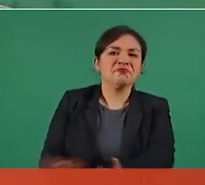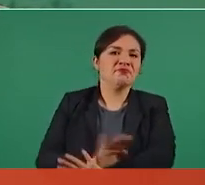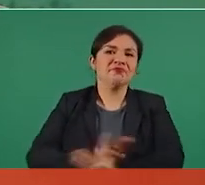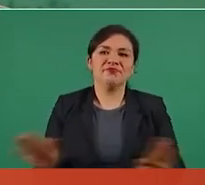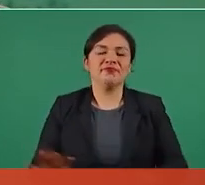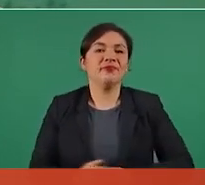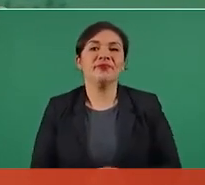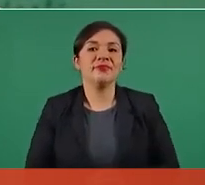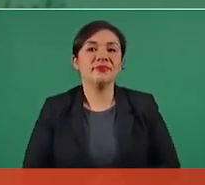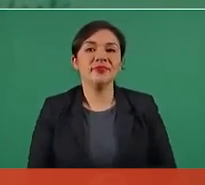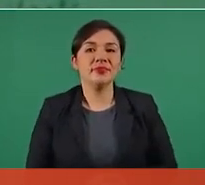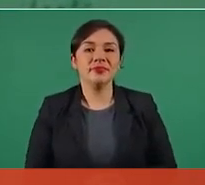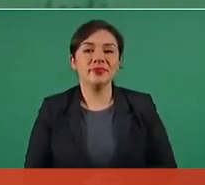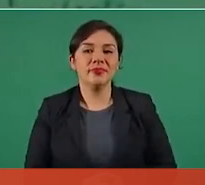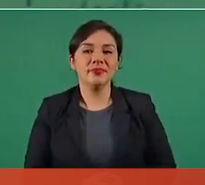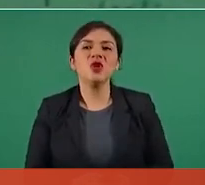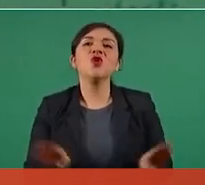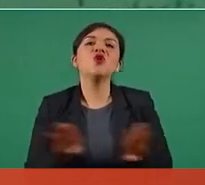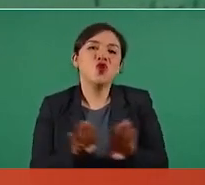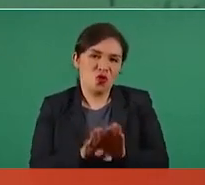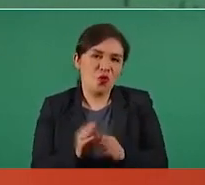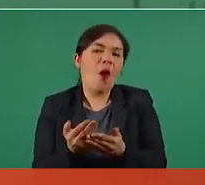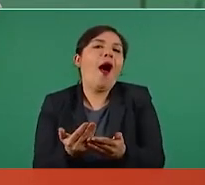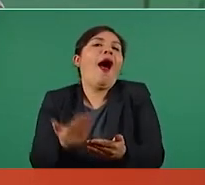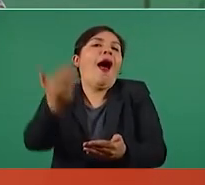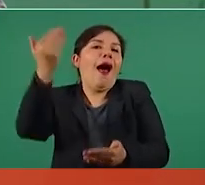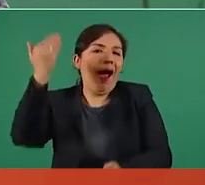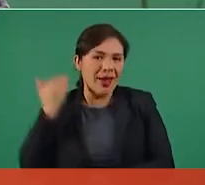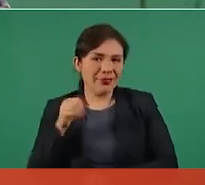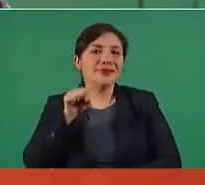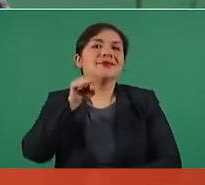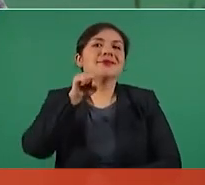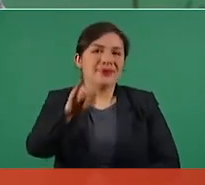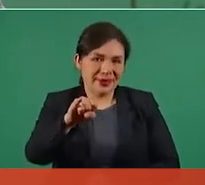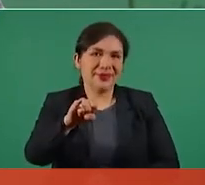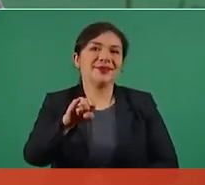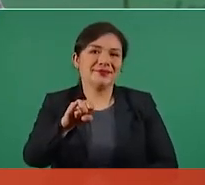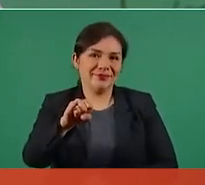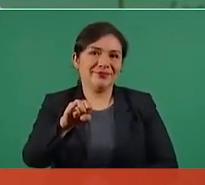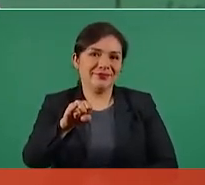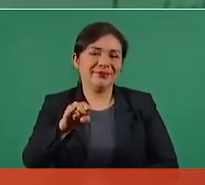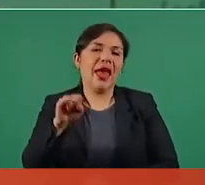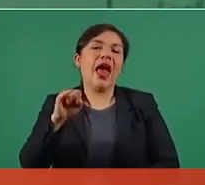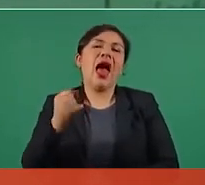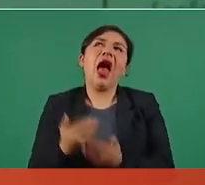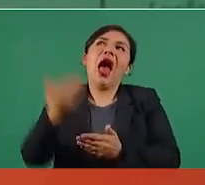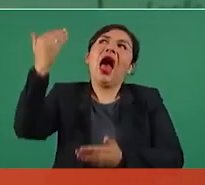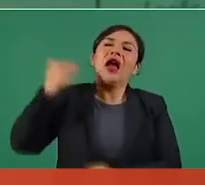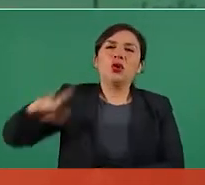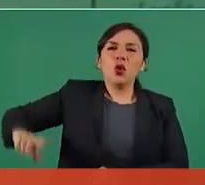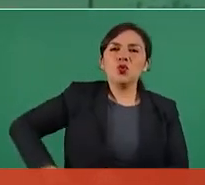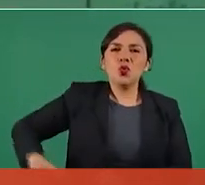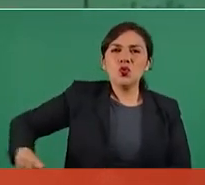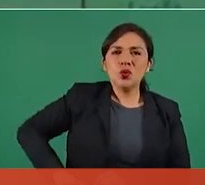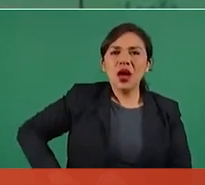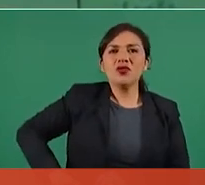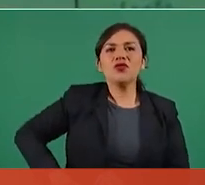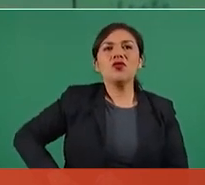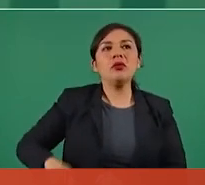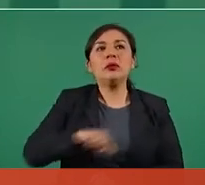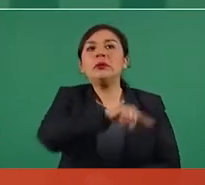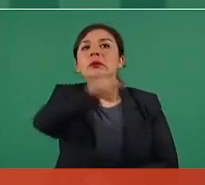Como recibía dinero de los anteriores gobiernos, a los que